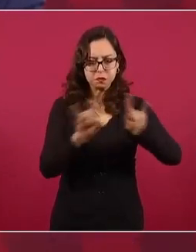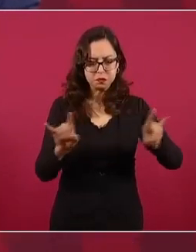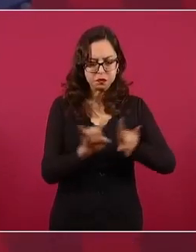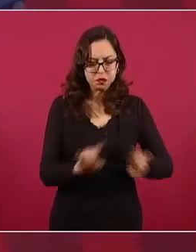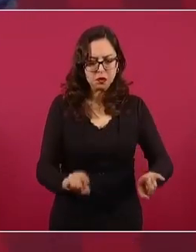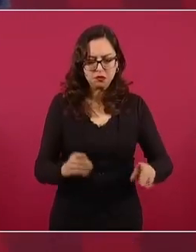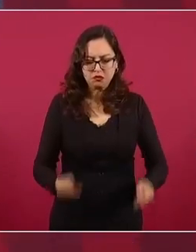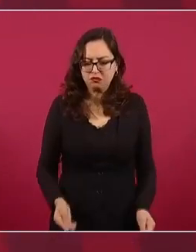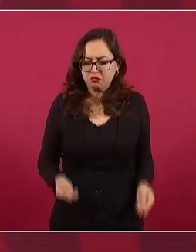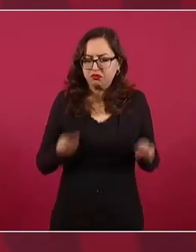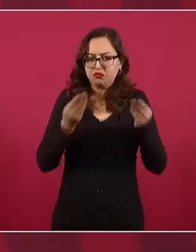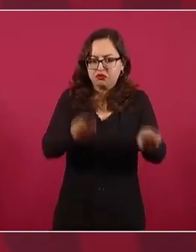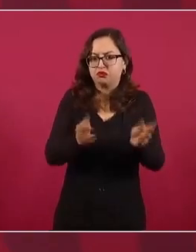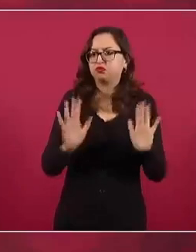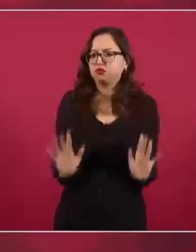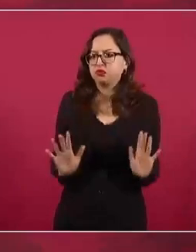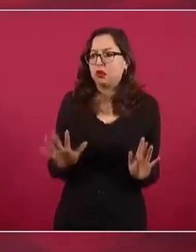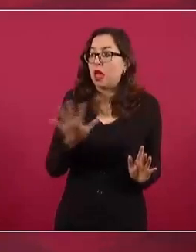se elige